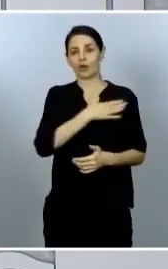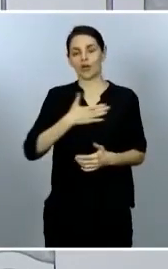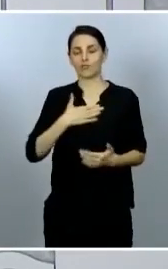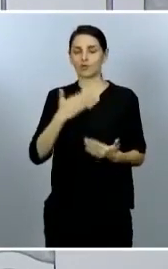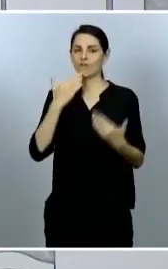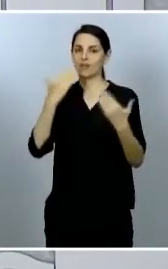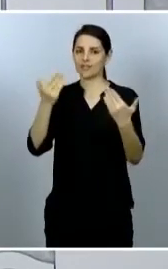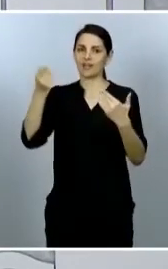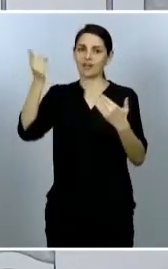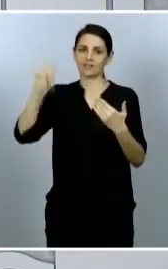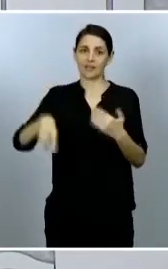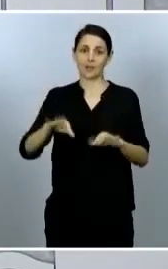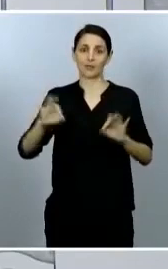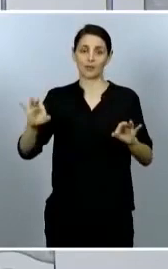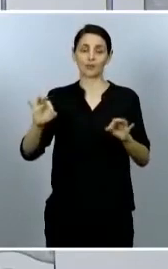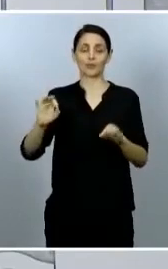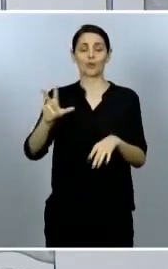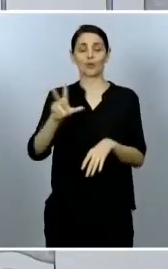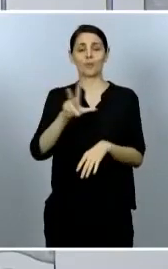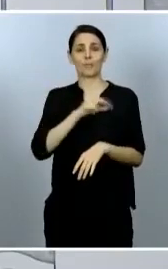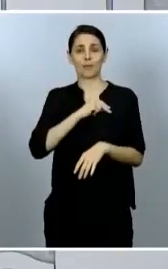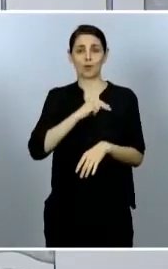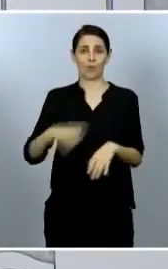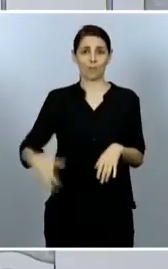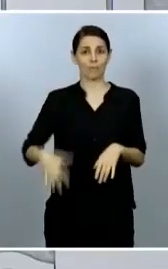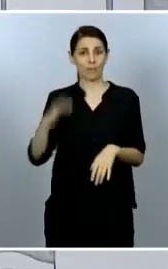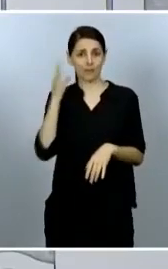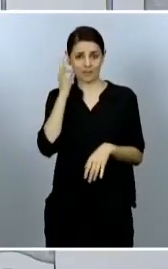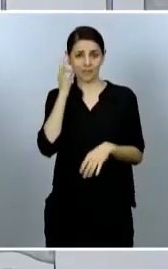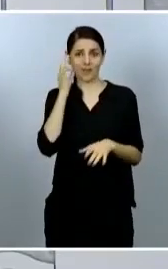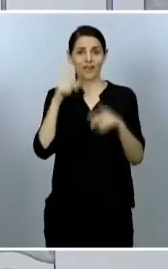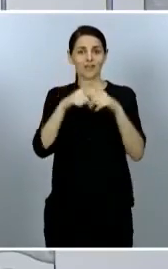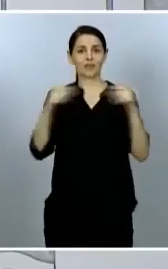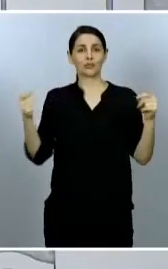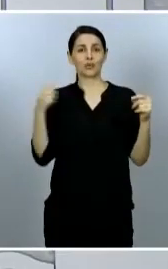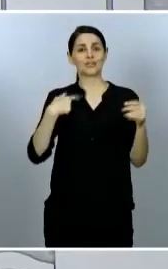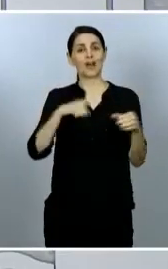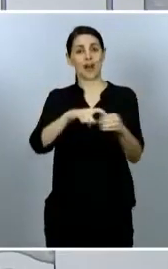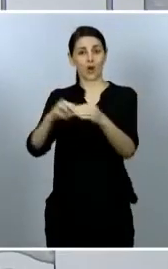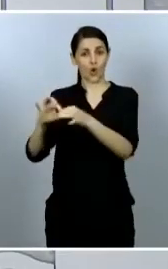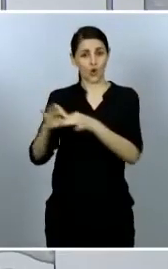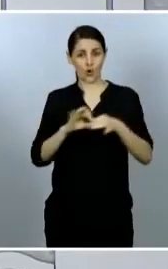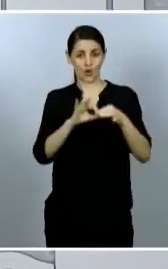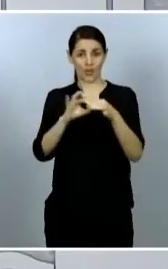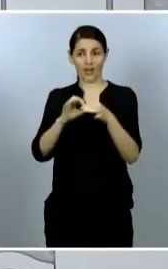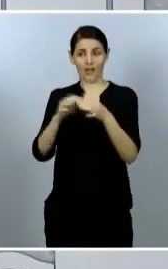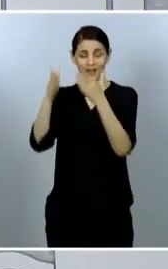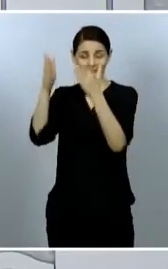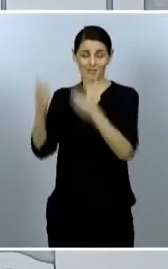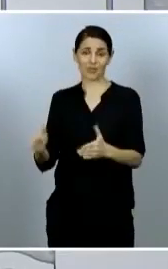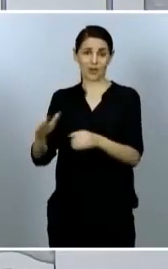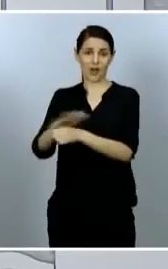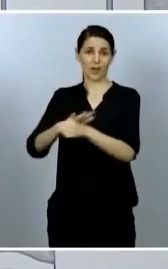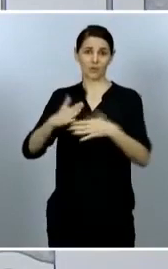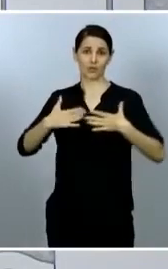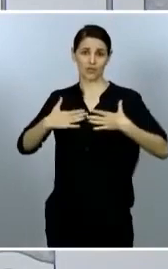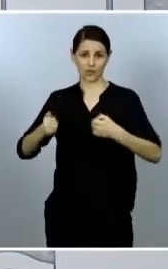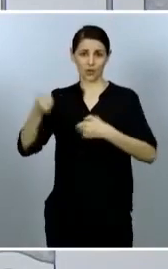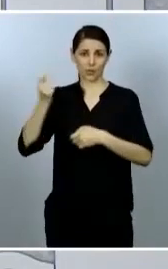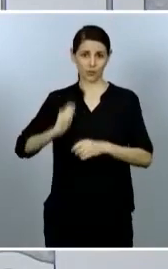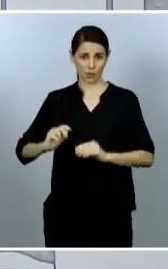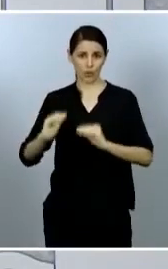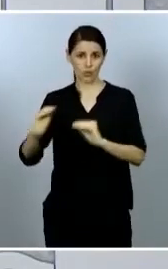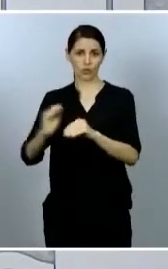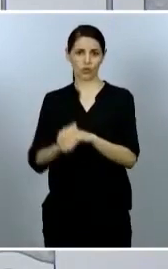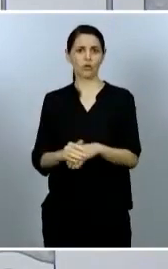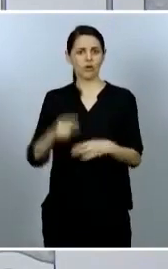Concordia al conjunto del personal sanitario, reconociendo su innegable esfuerzo, su sacrificio en favor de